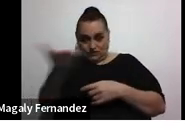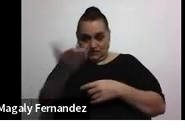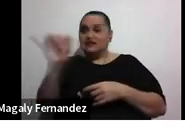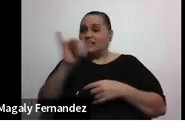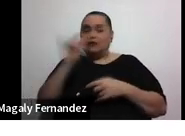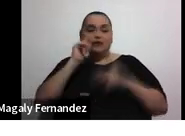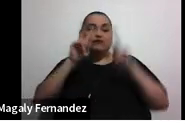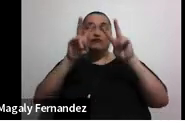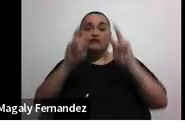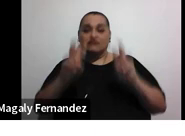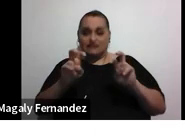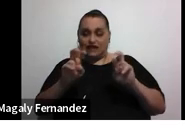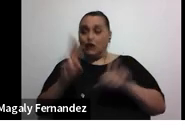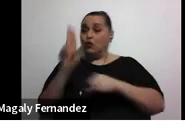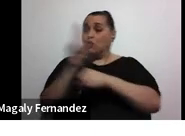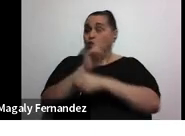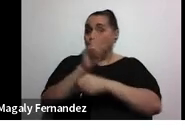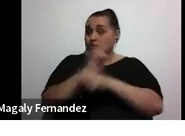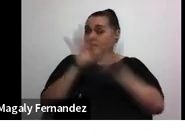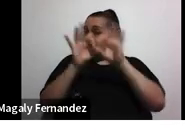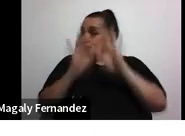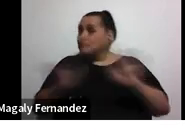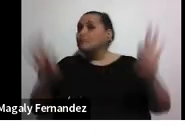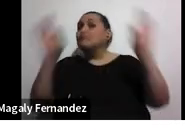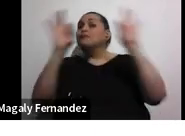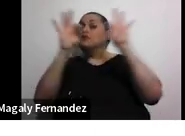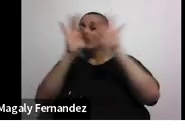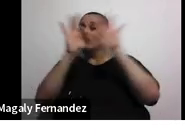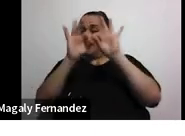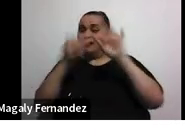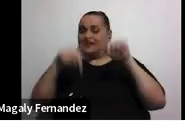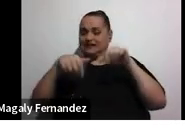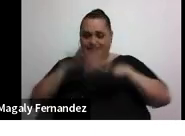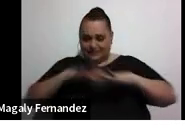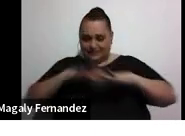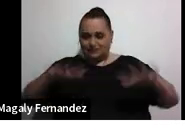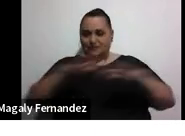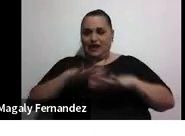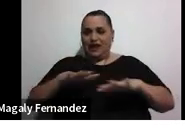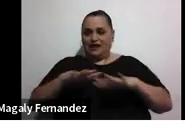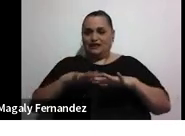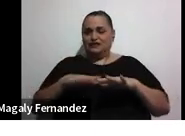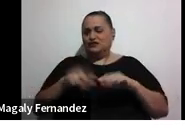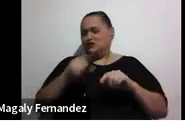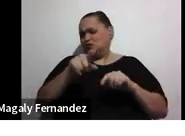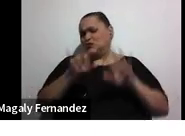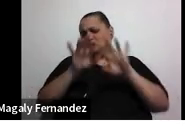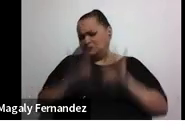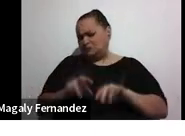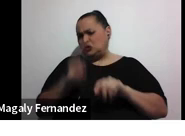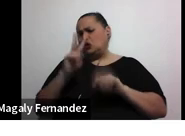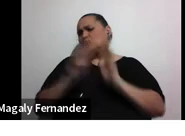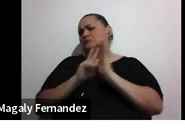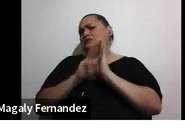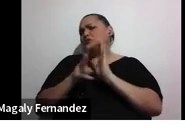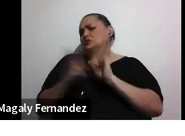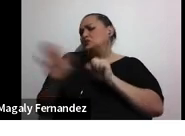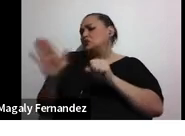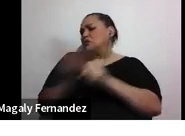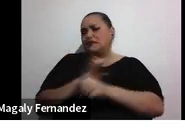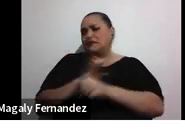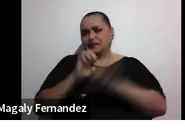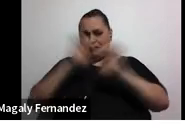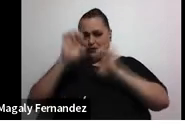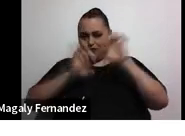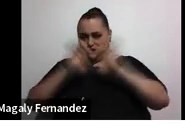revisar qué tan útil y qué tan importante fue este espacio no les va a tomar más de dos minutitos completar la evaluación